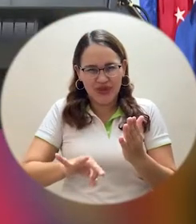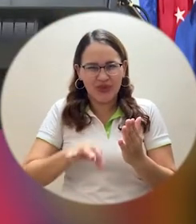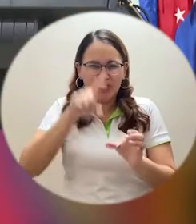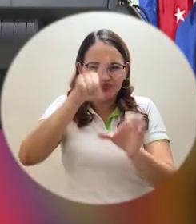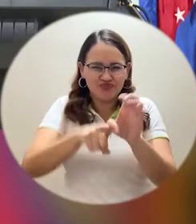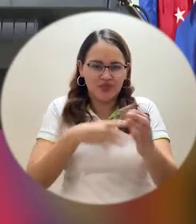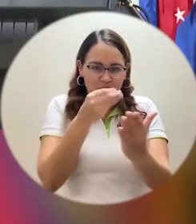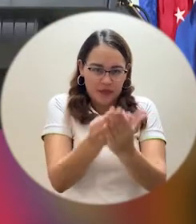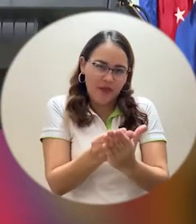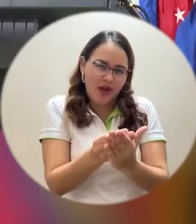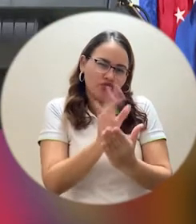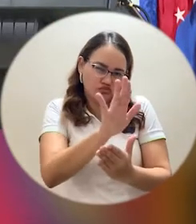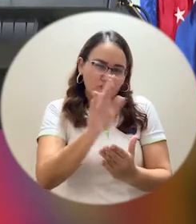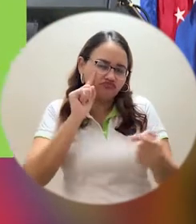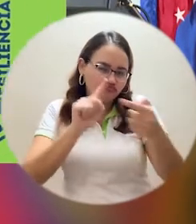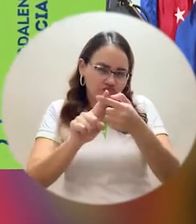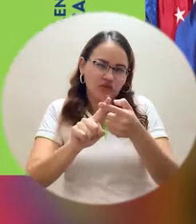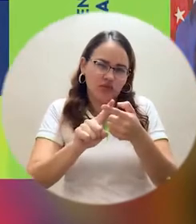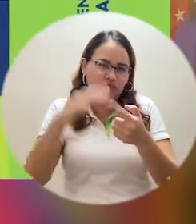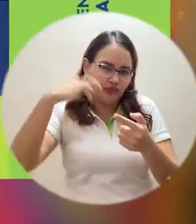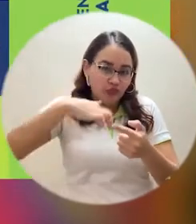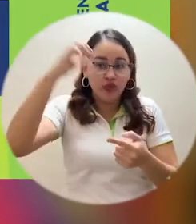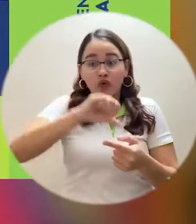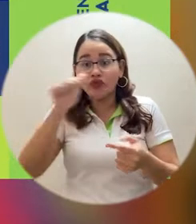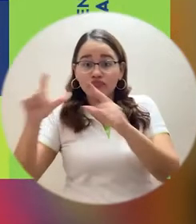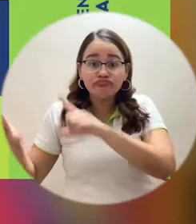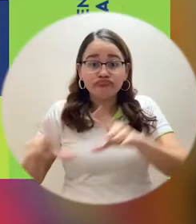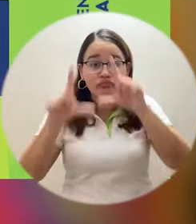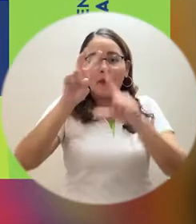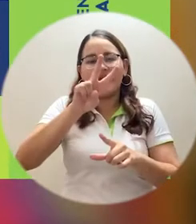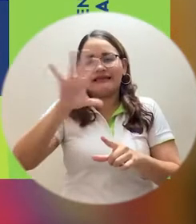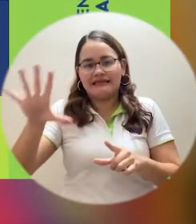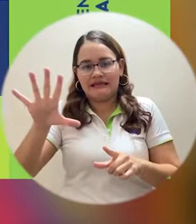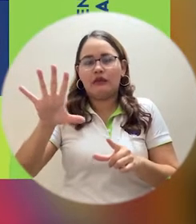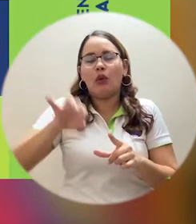matrículas para todo el pregrado y del 25% para los pobres.